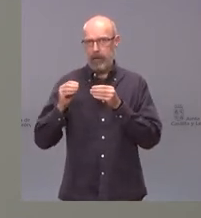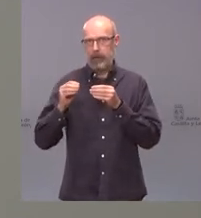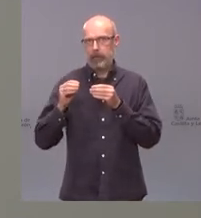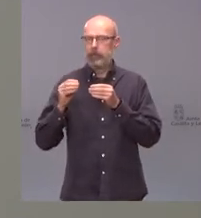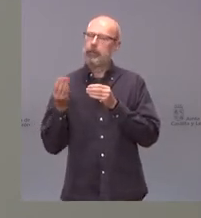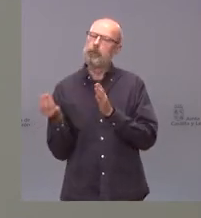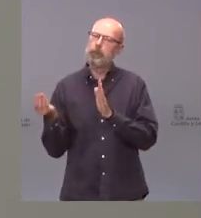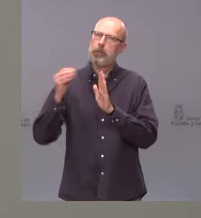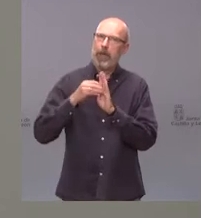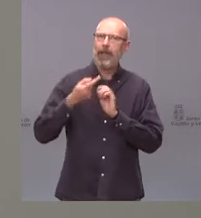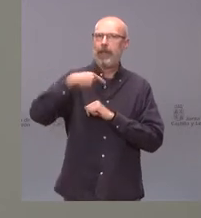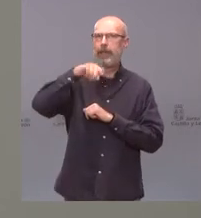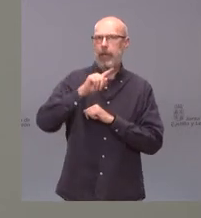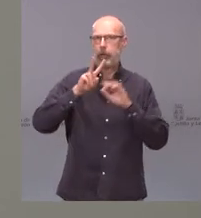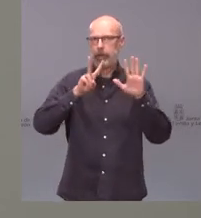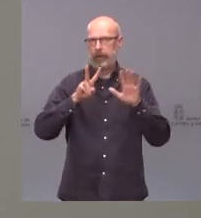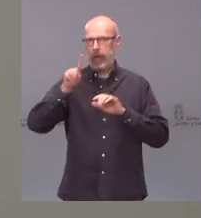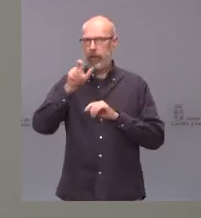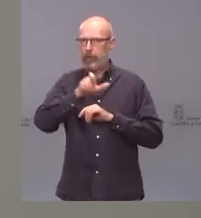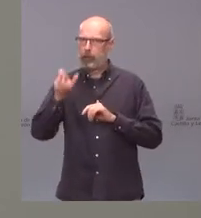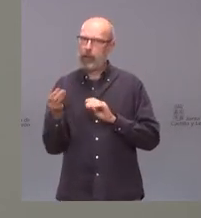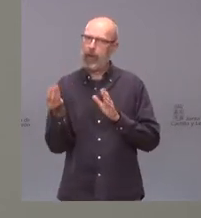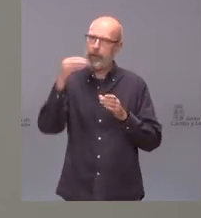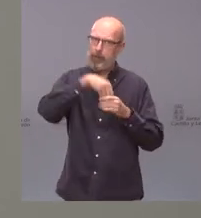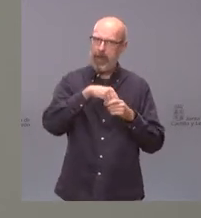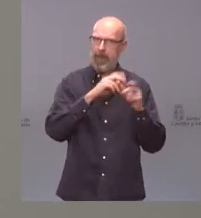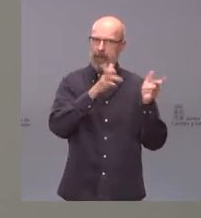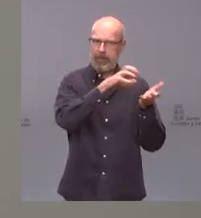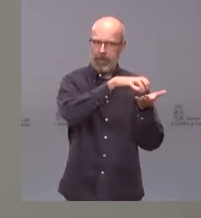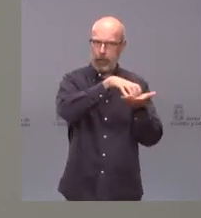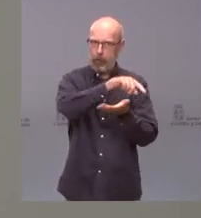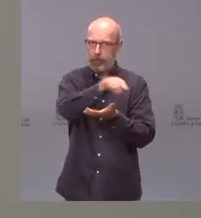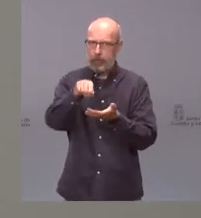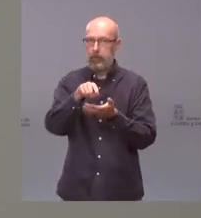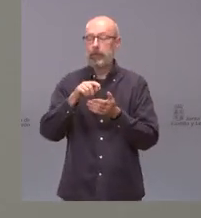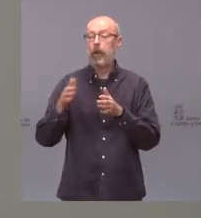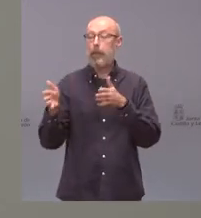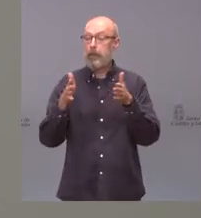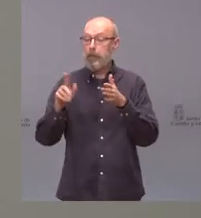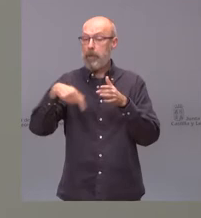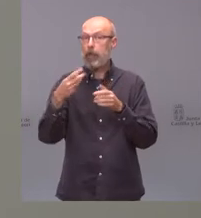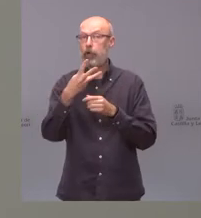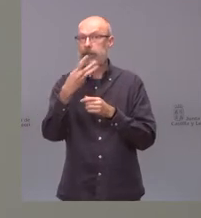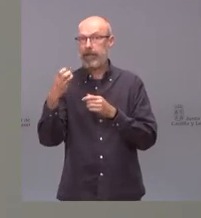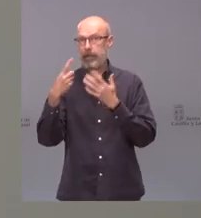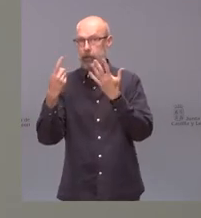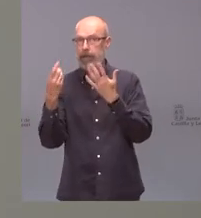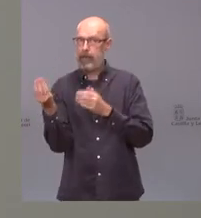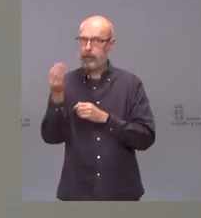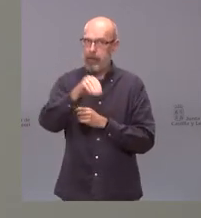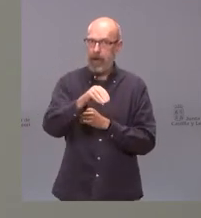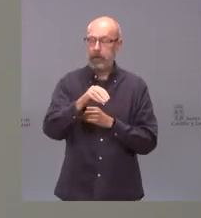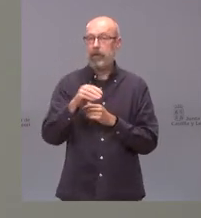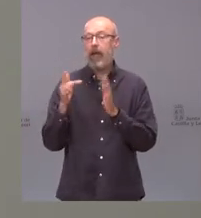171 personas más a los centros, en marzo han sido 306, abril aún no ha finalizado el mes, no